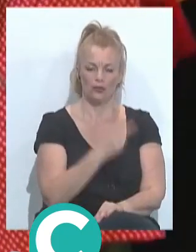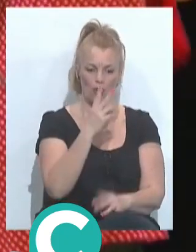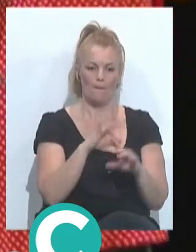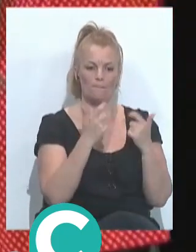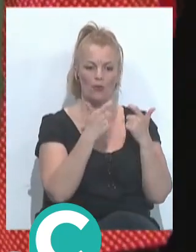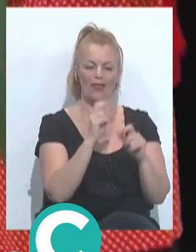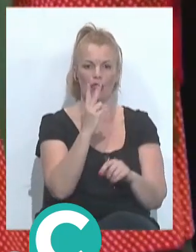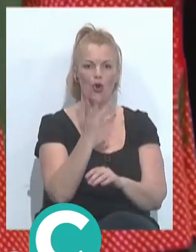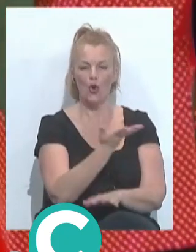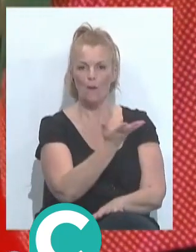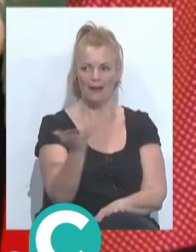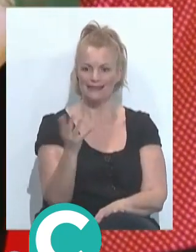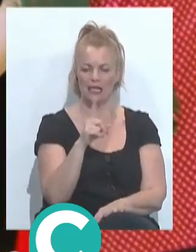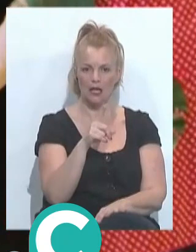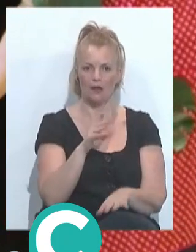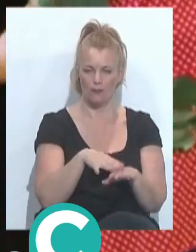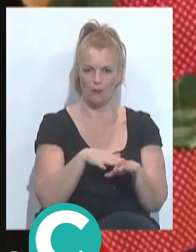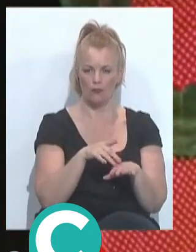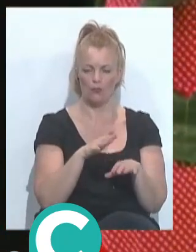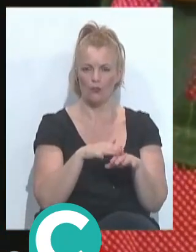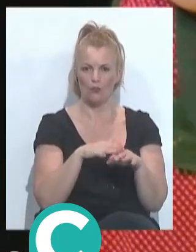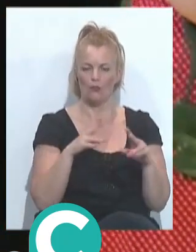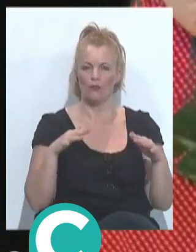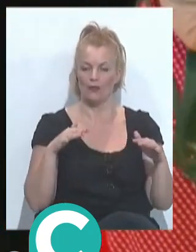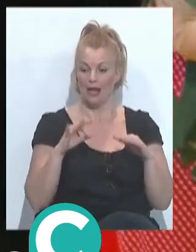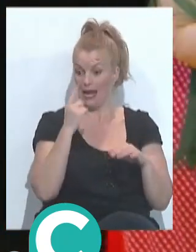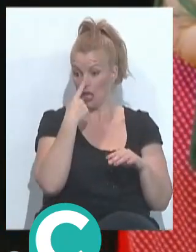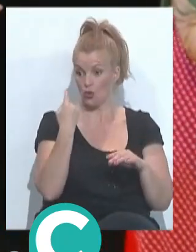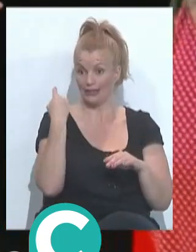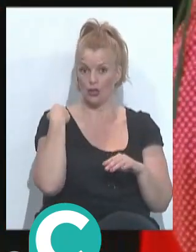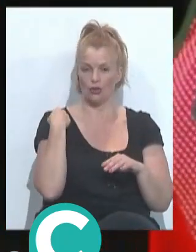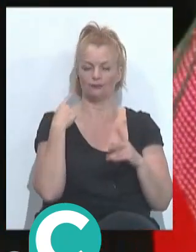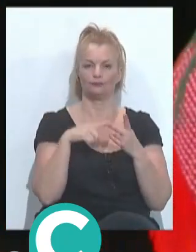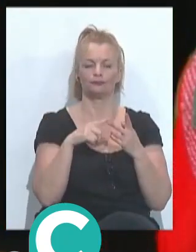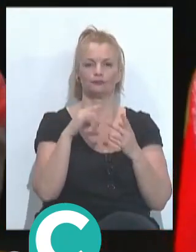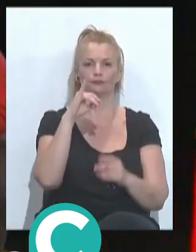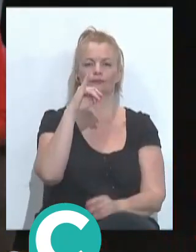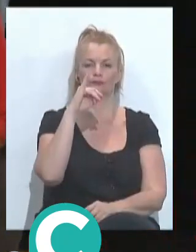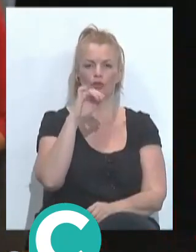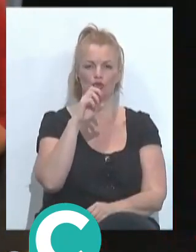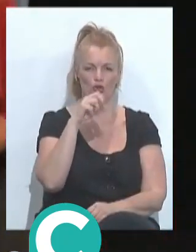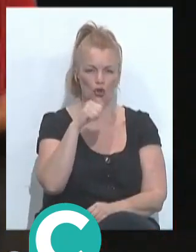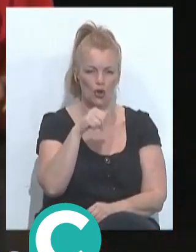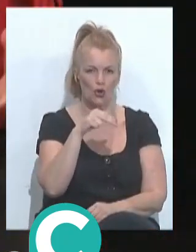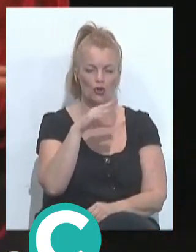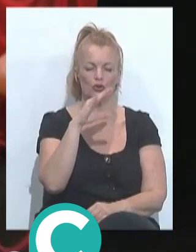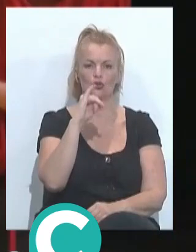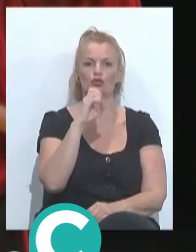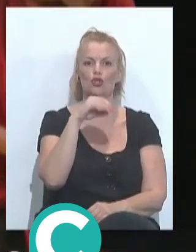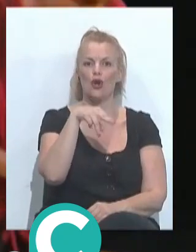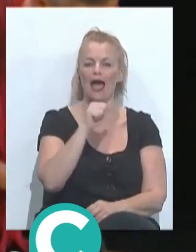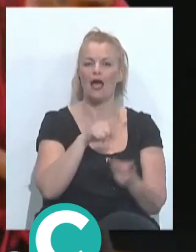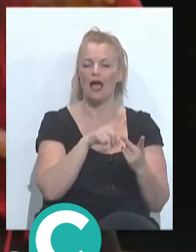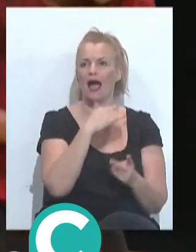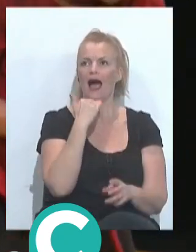una modalidad que es comparsa que es muy inmovilista. Sí, El año anterior, Yona... Yona, pero ¿cuánto tiempo hacía que no debutaba en No,